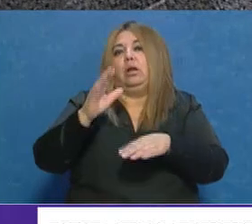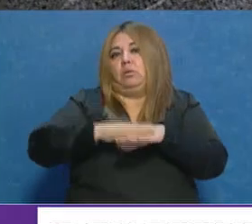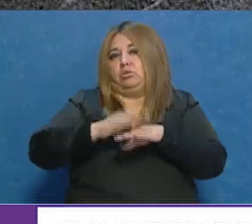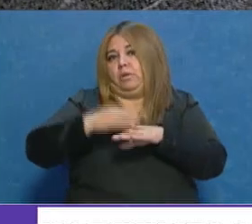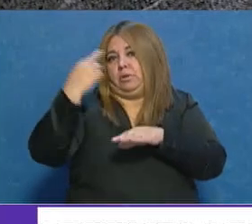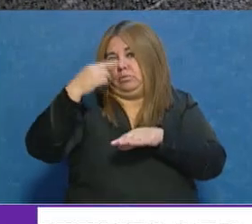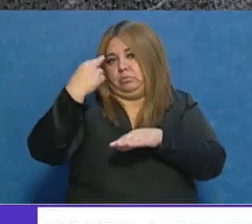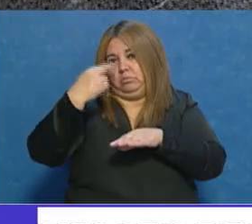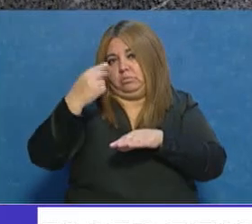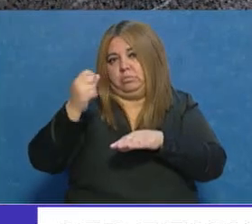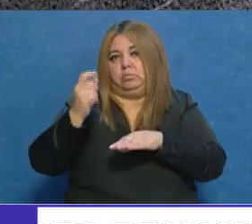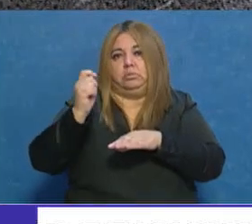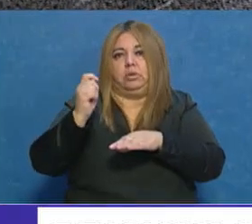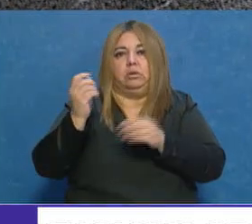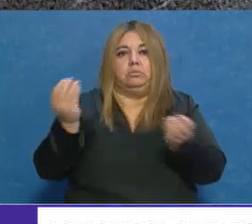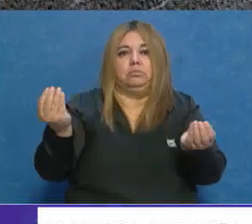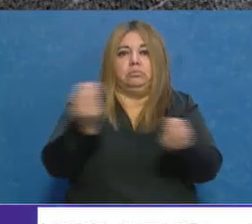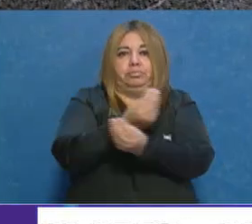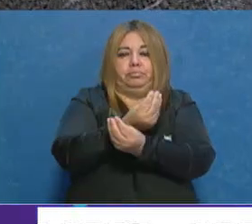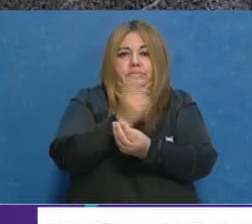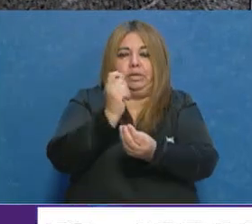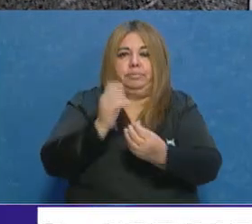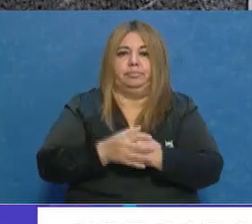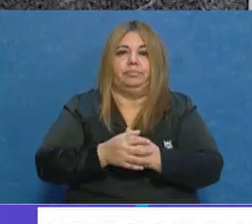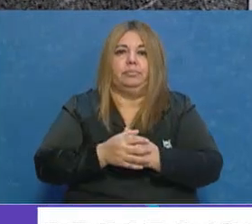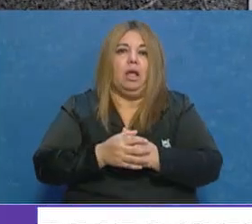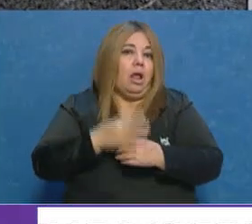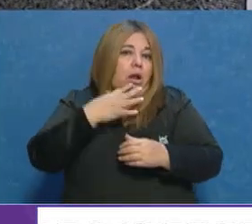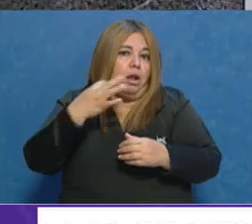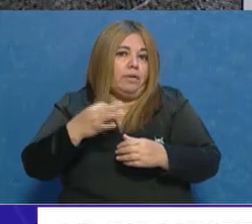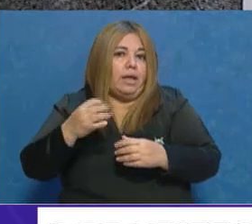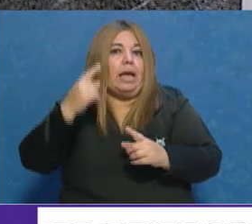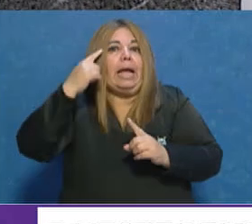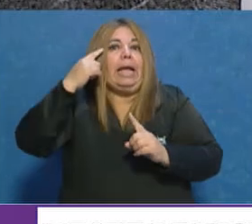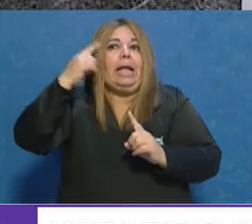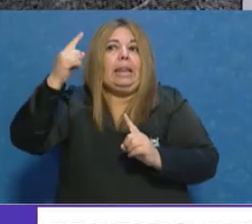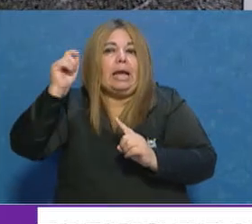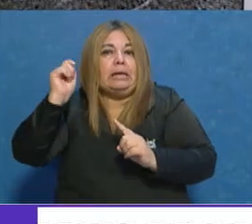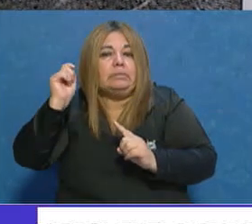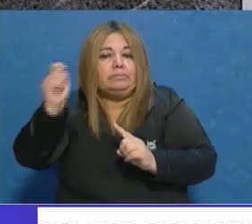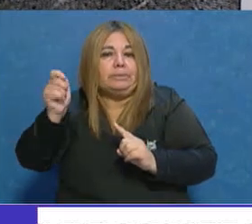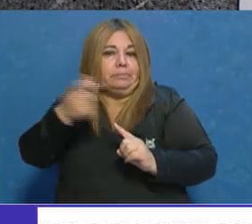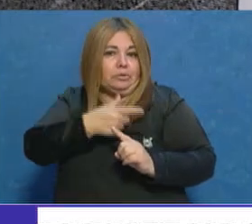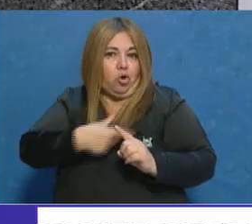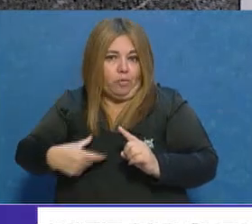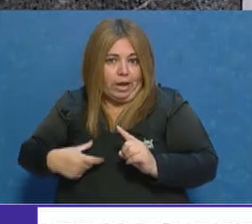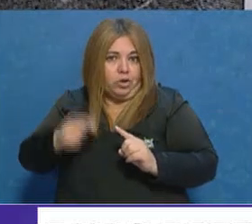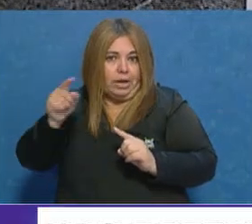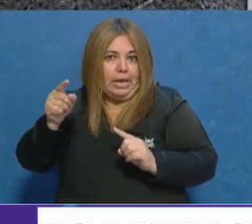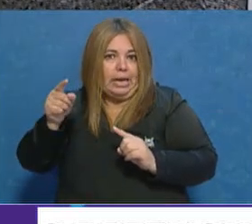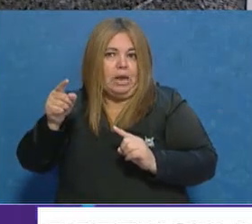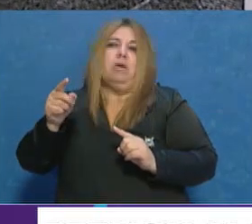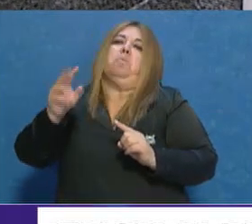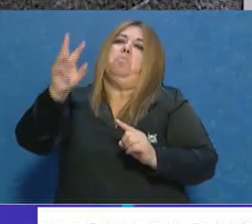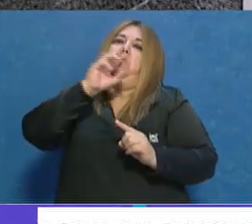será su reemplazante. Evidentemente, la idea del gobernador es allí ya definitivamente llevar a una